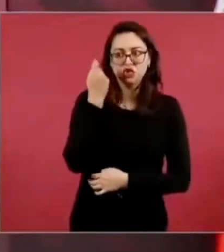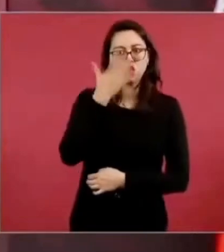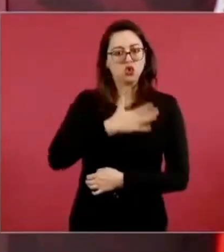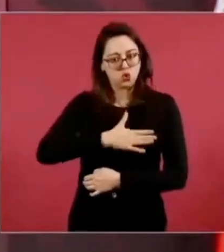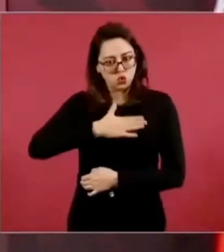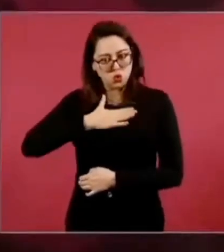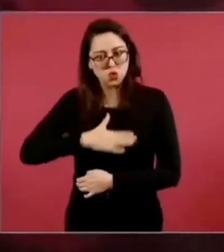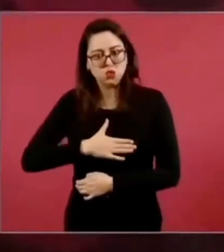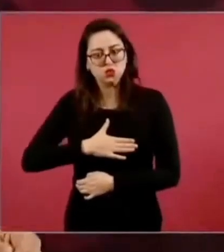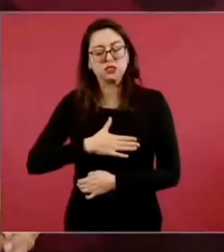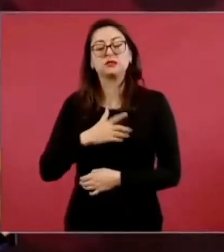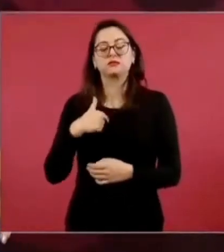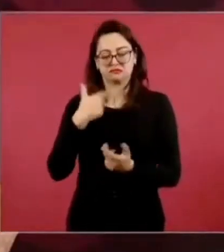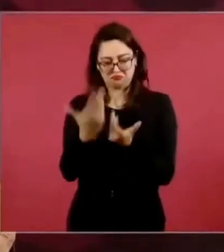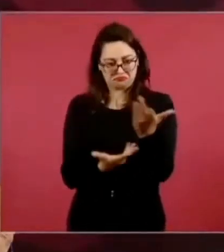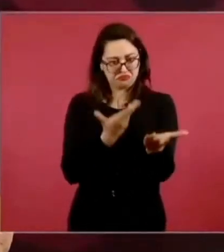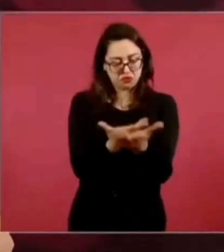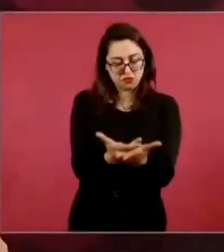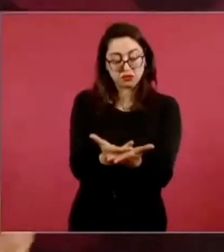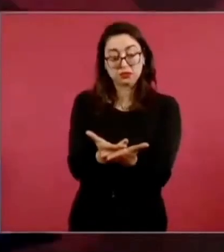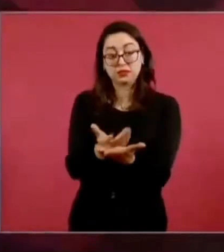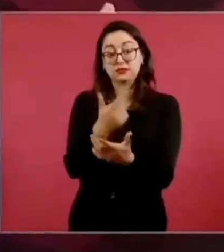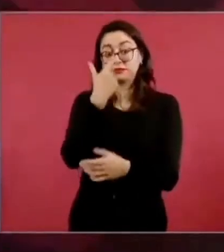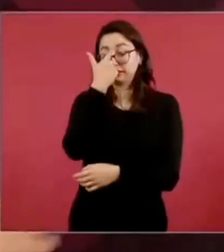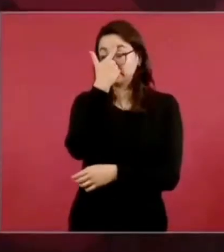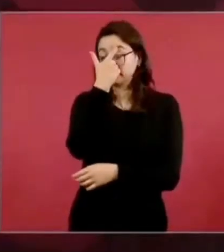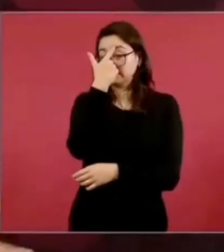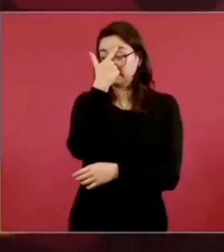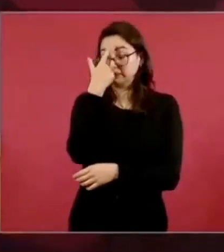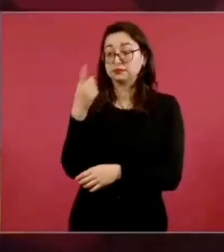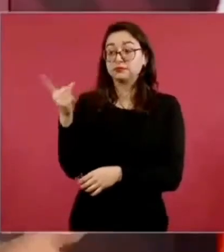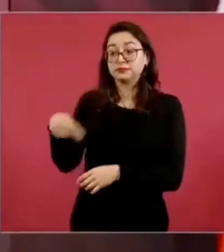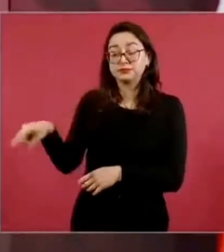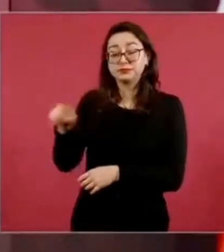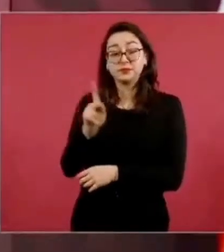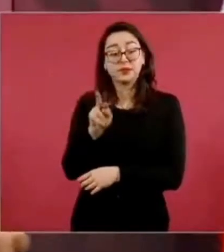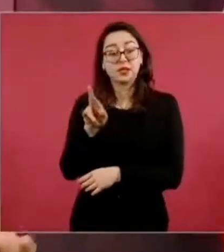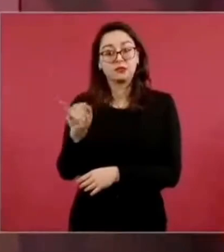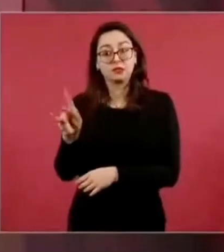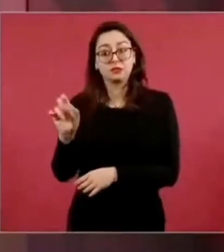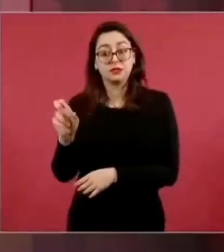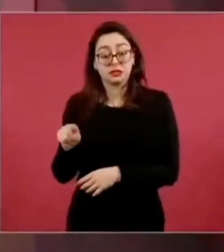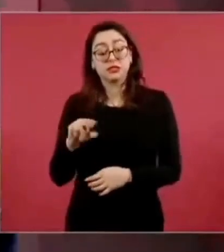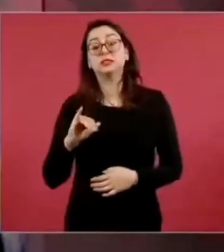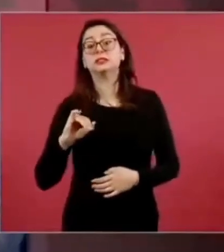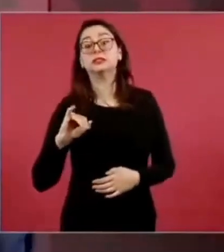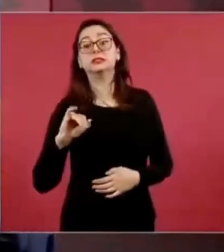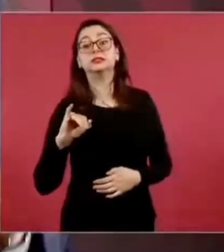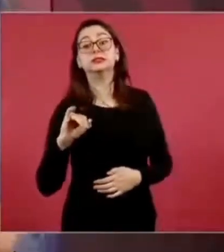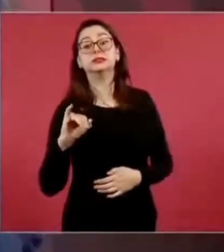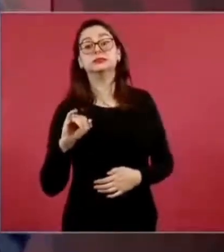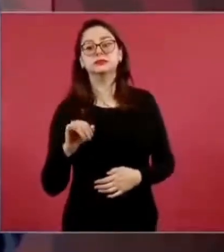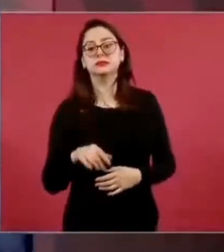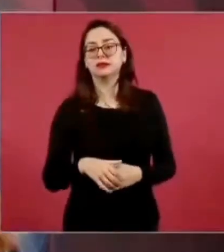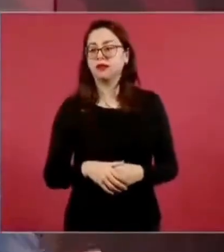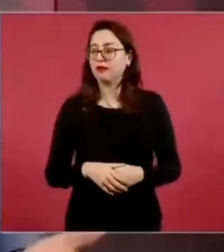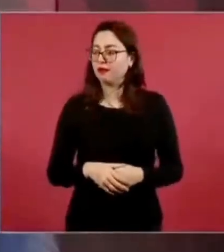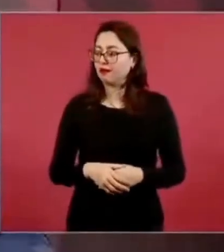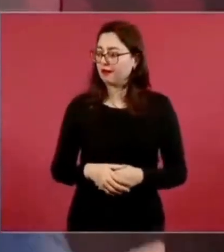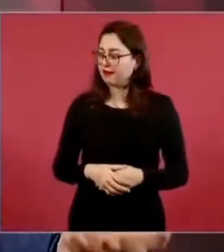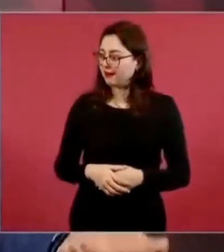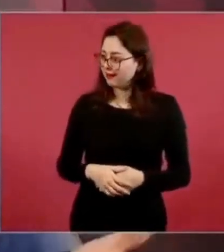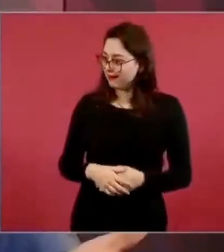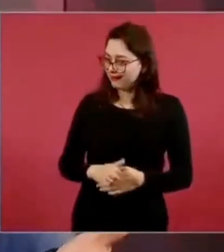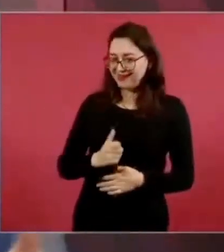a las pensiones y me dio mucho gusto porque ayer dice el dirigente del PRI que van a